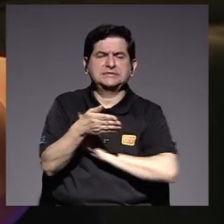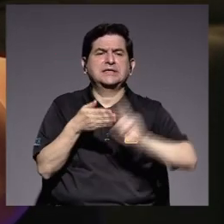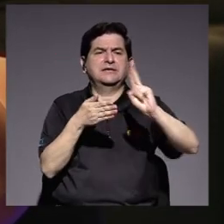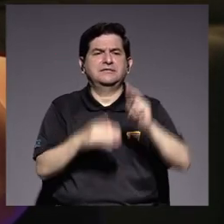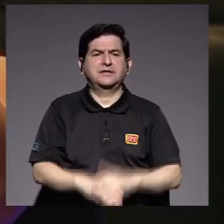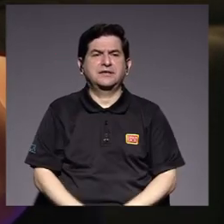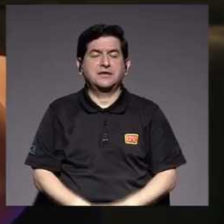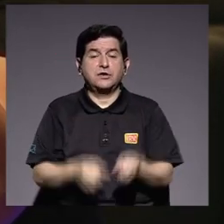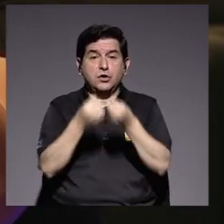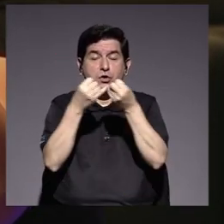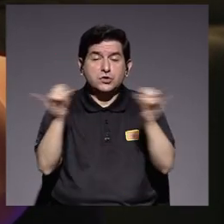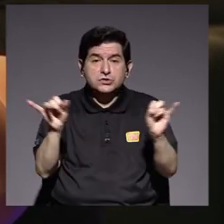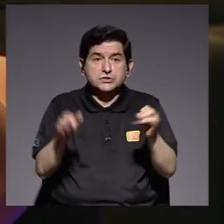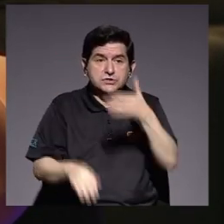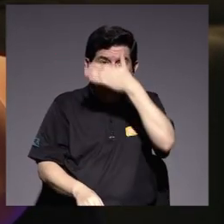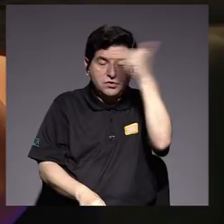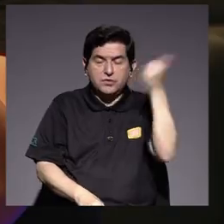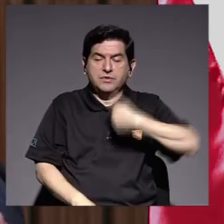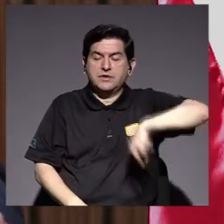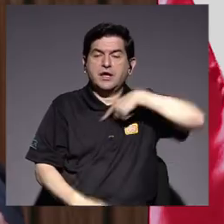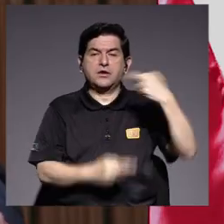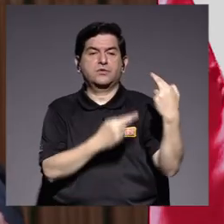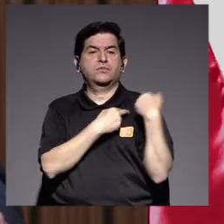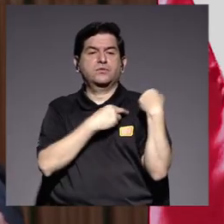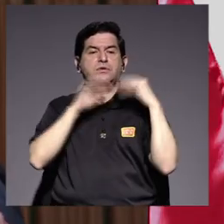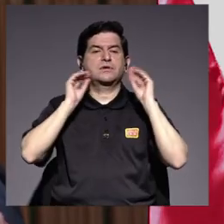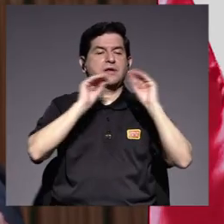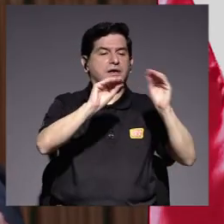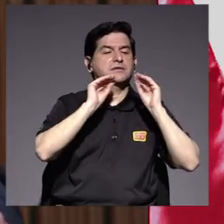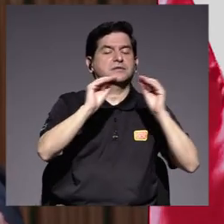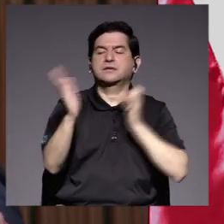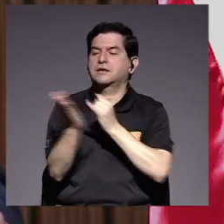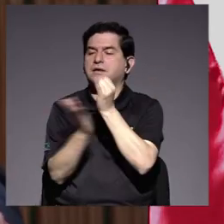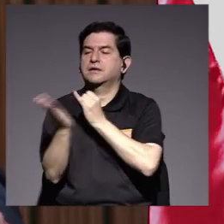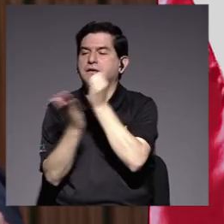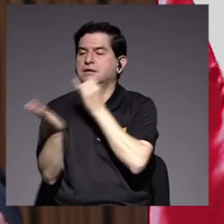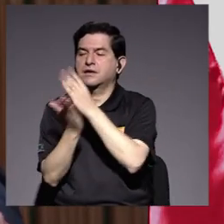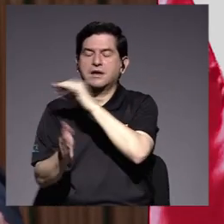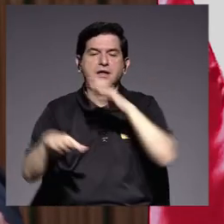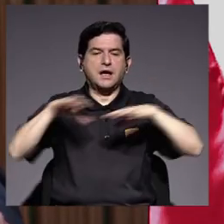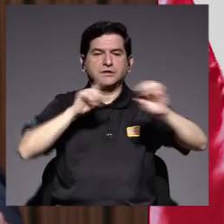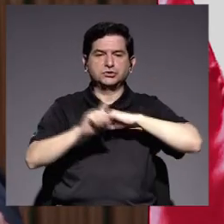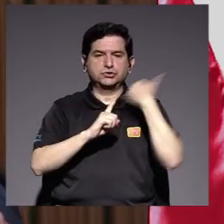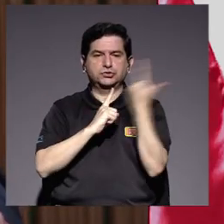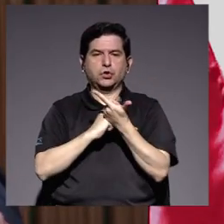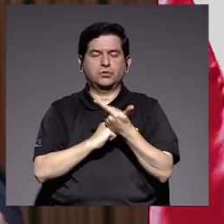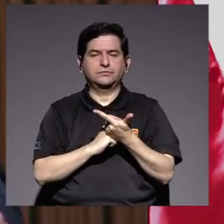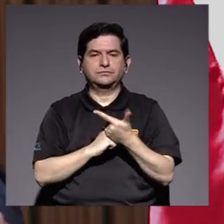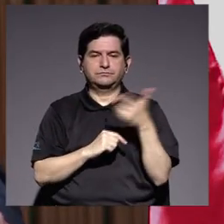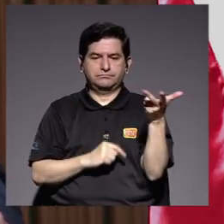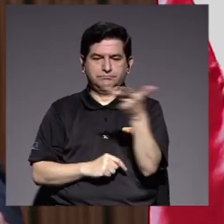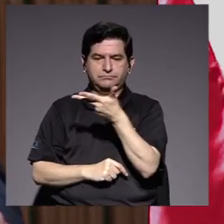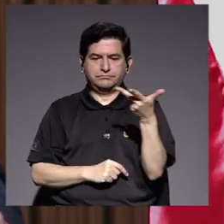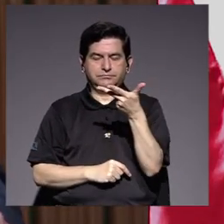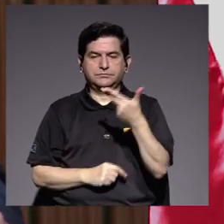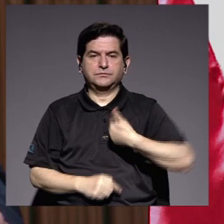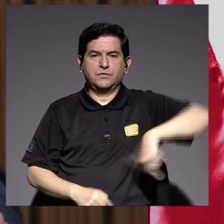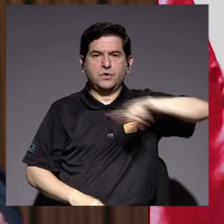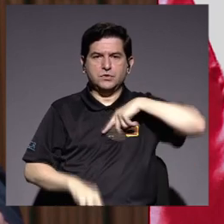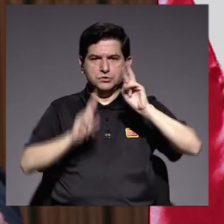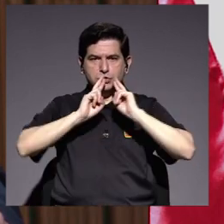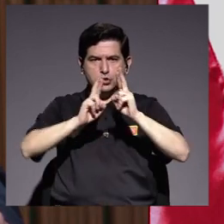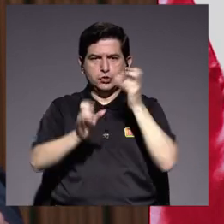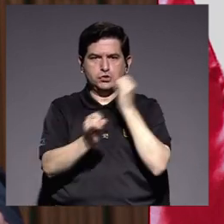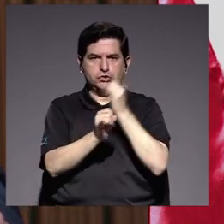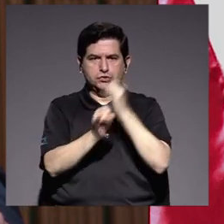sin dejar nunca de lado nuestro deber docente de investigación y de acción social a los cuales respondemos como